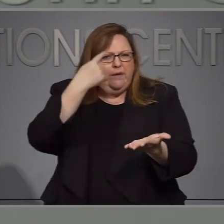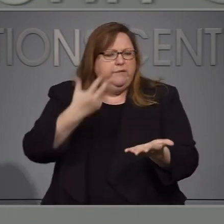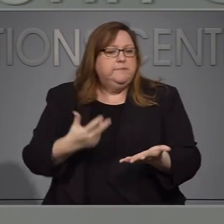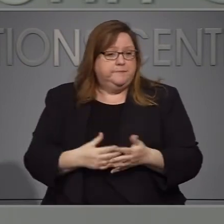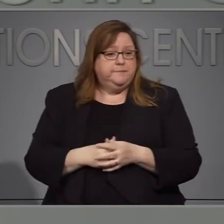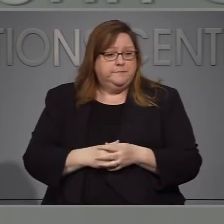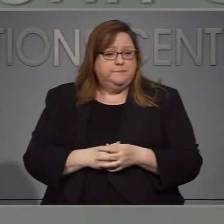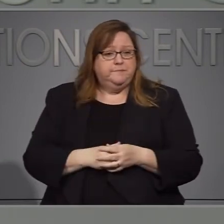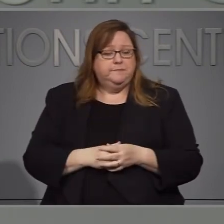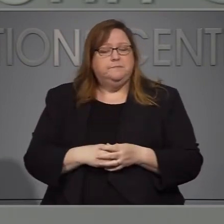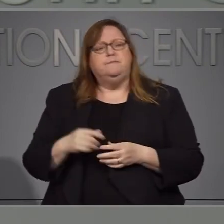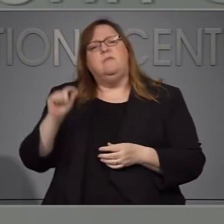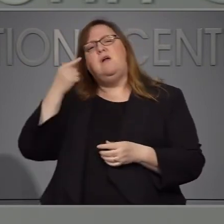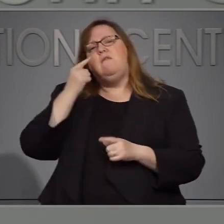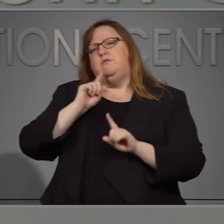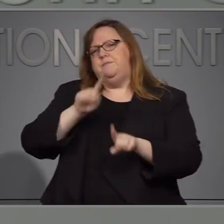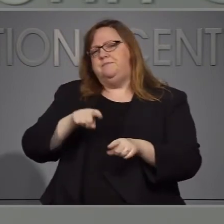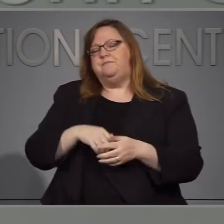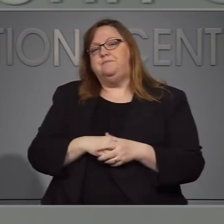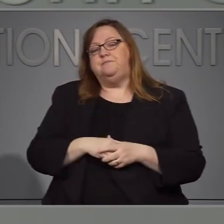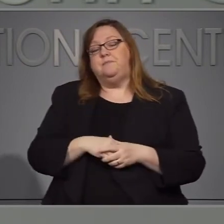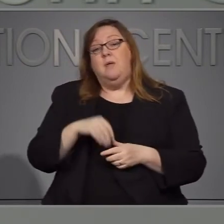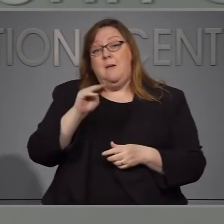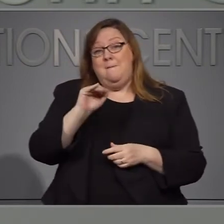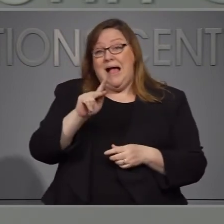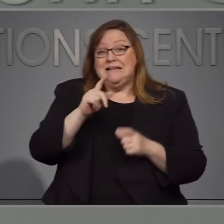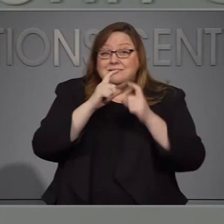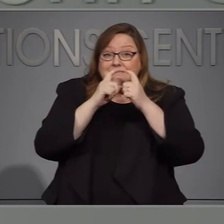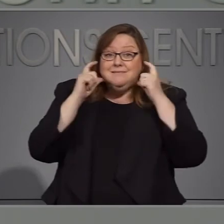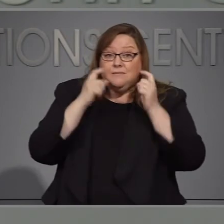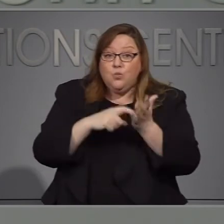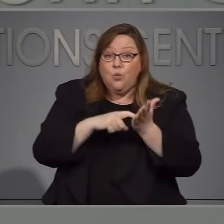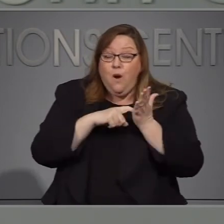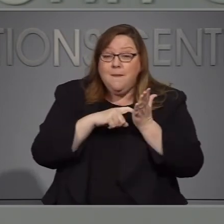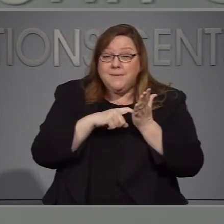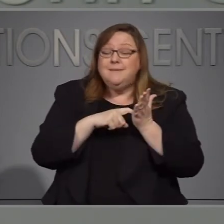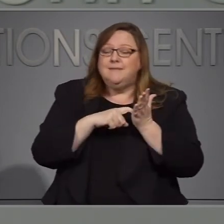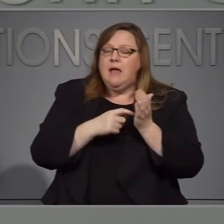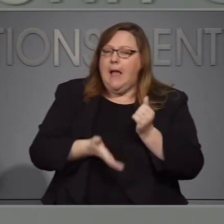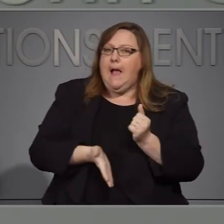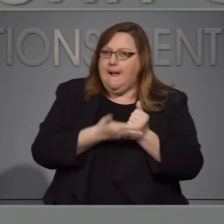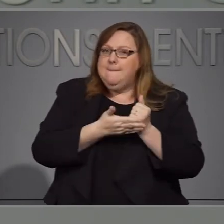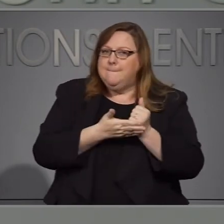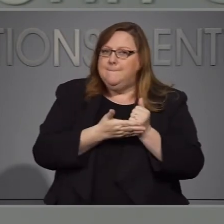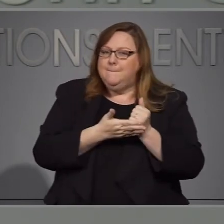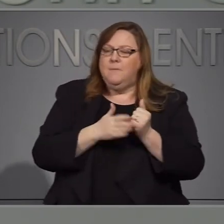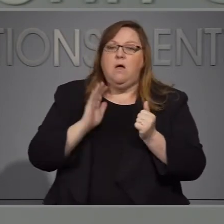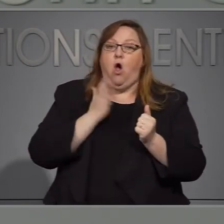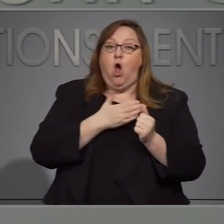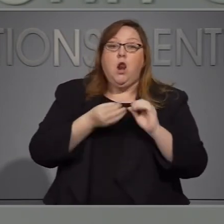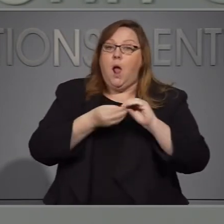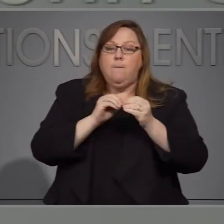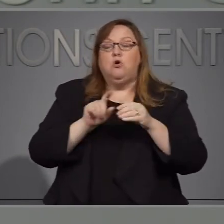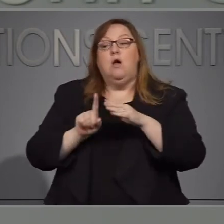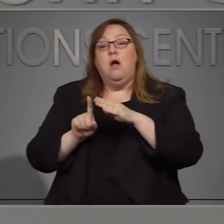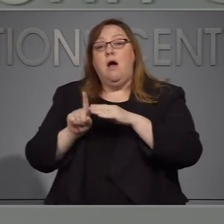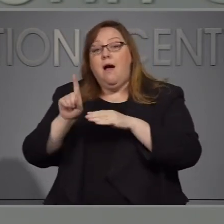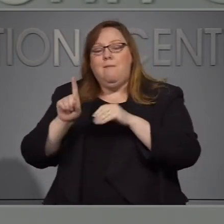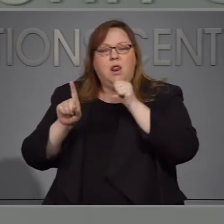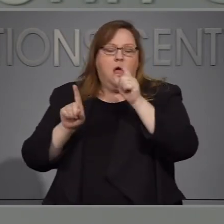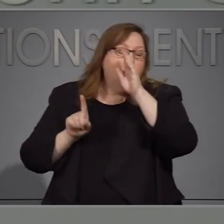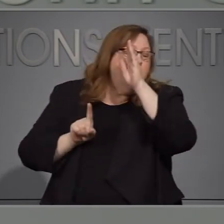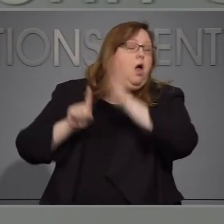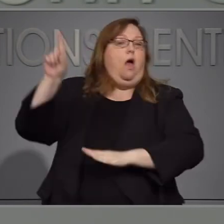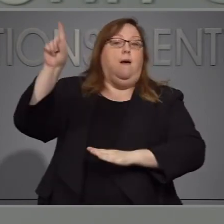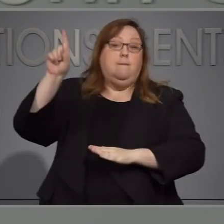que esta obligación de uso de mascarilla está contribuyendo. Al hecho de que no tenemos un alza. Como en otros